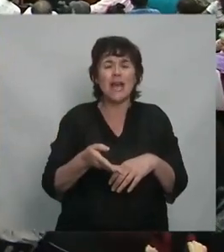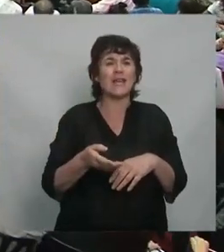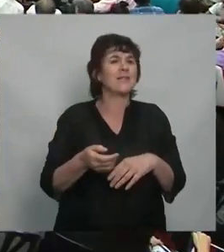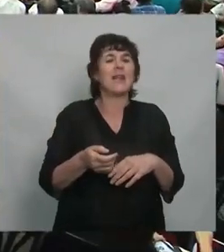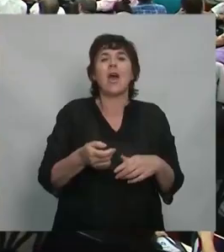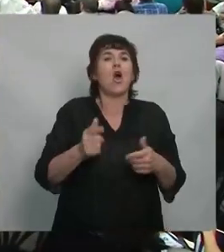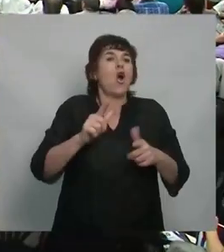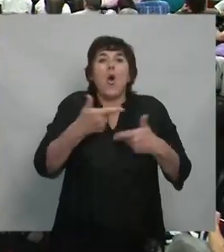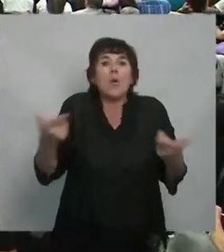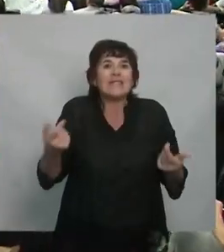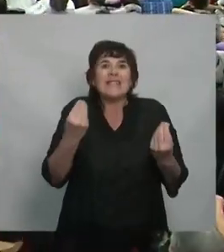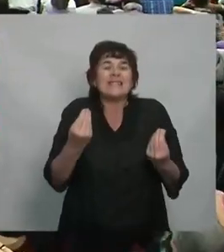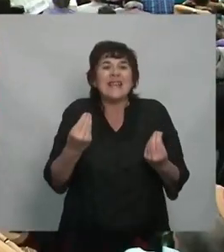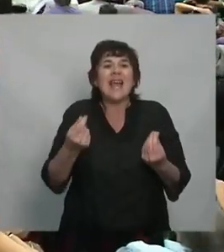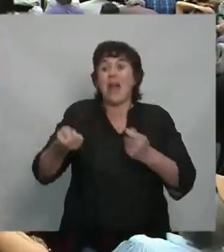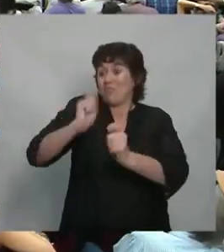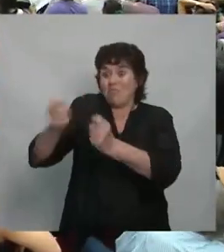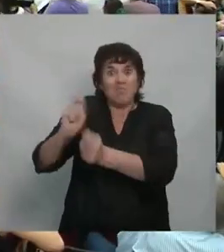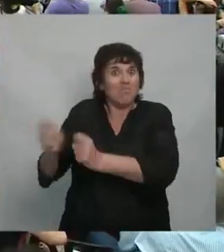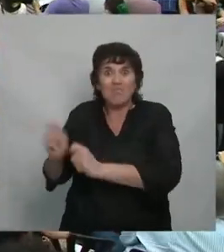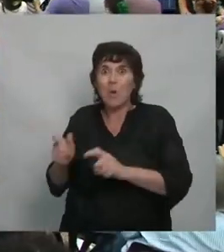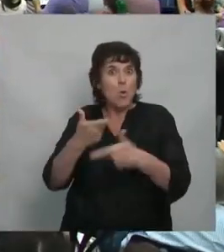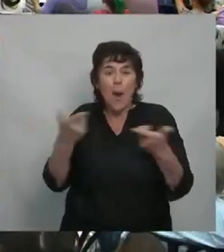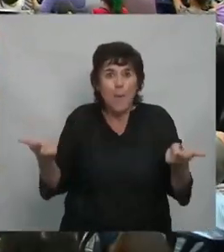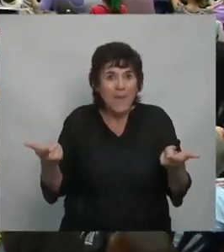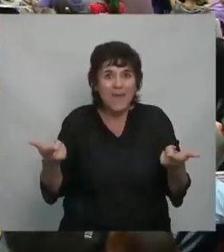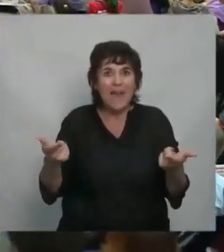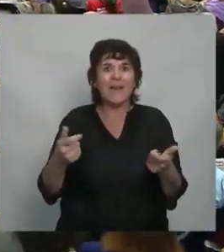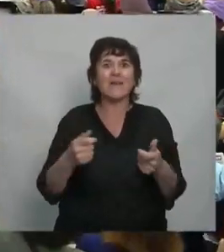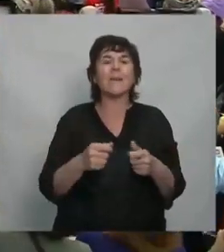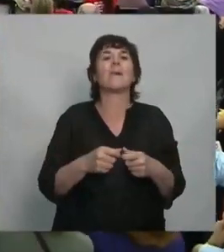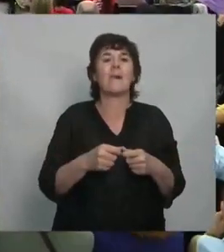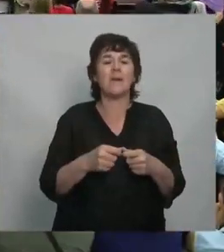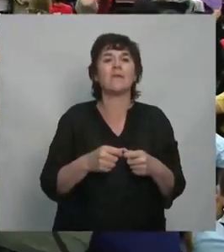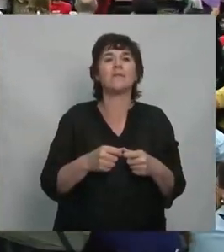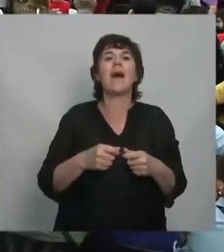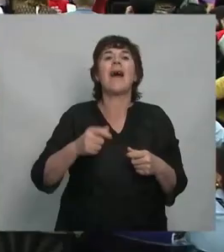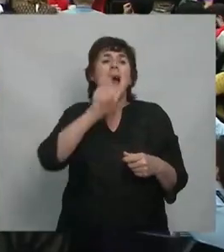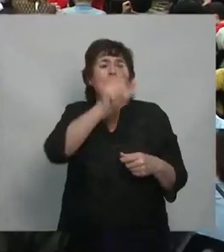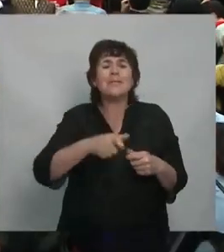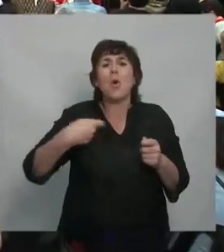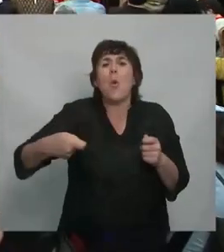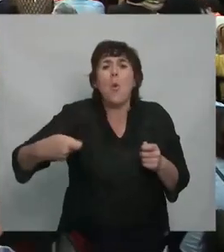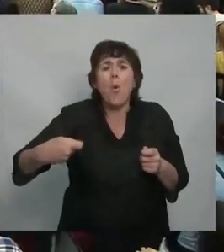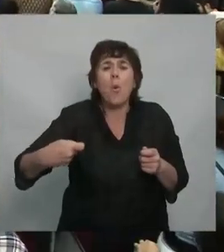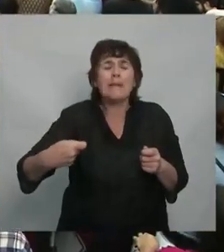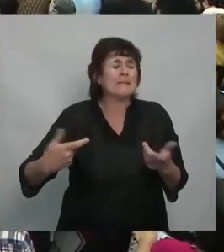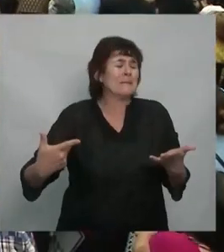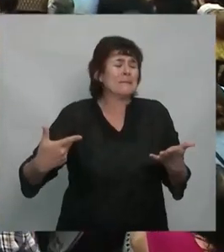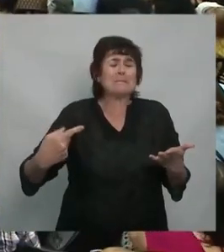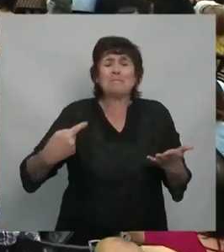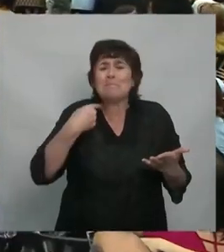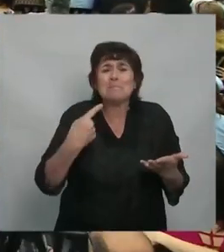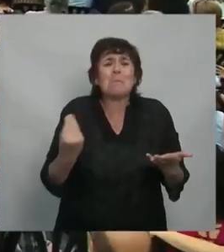UAH. La mayoría de la gente en condiciones de jubilarse no había podido jubilarse